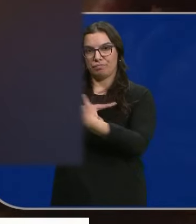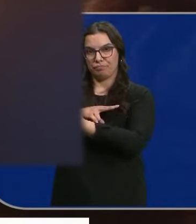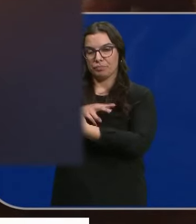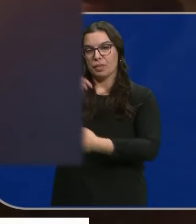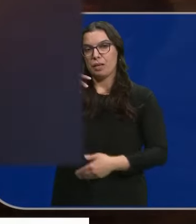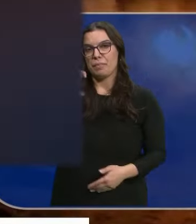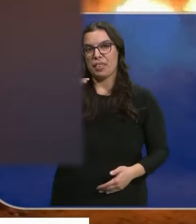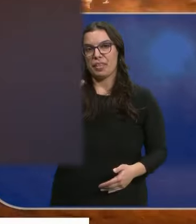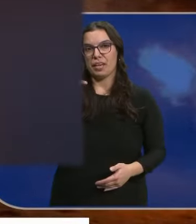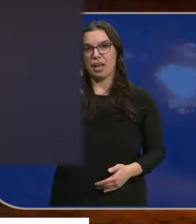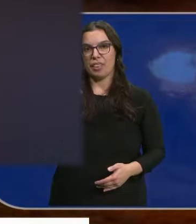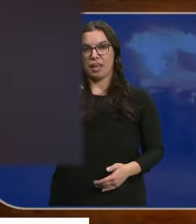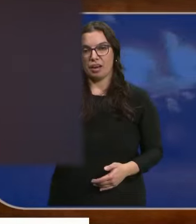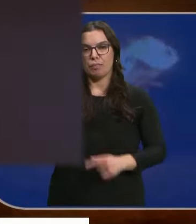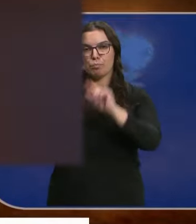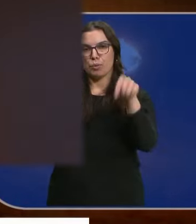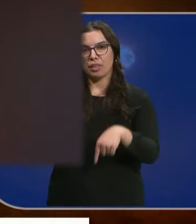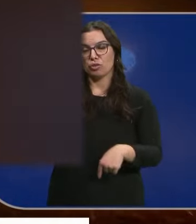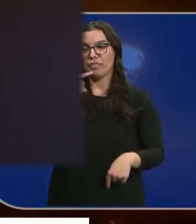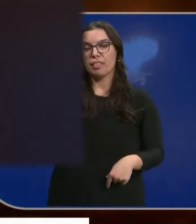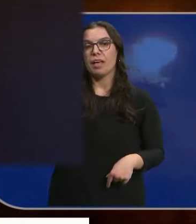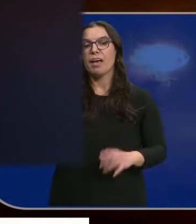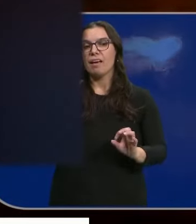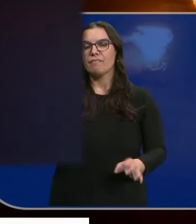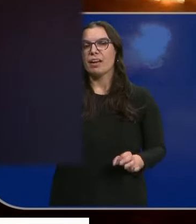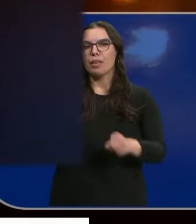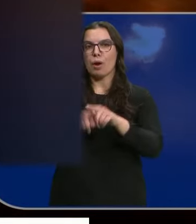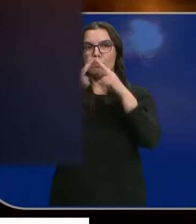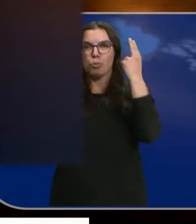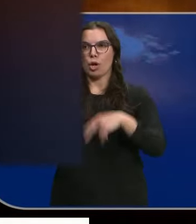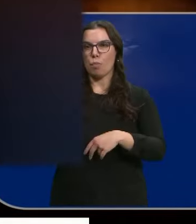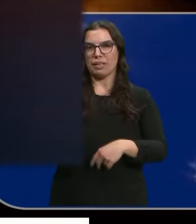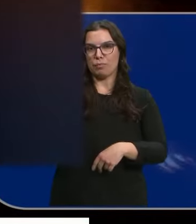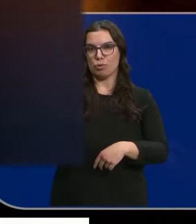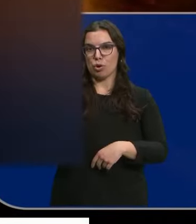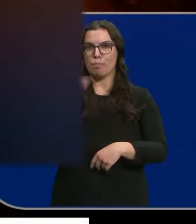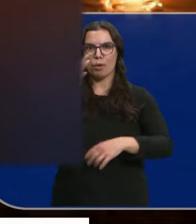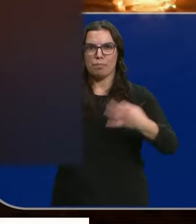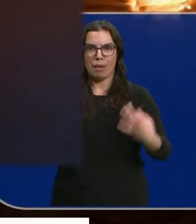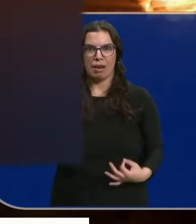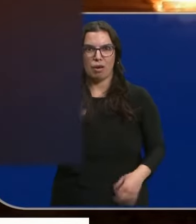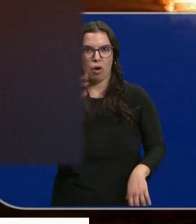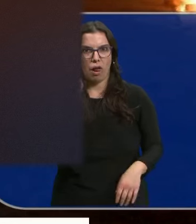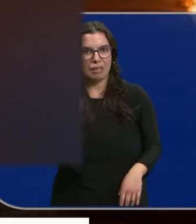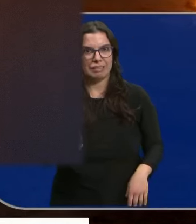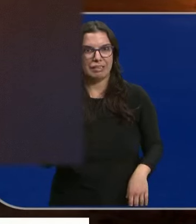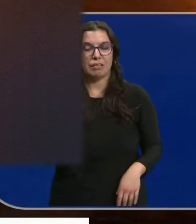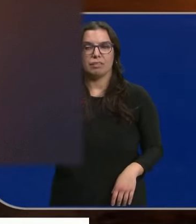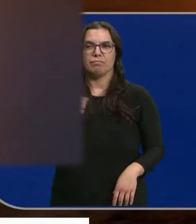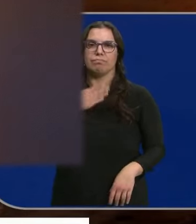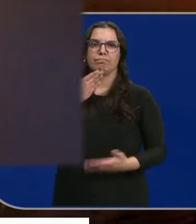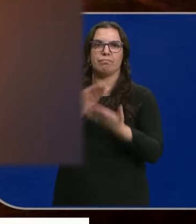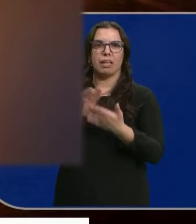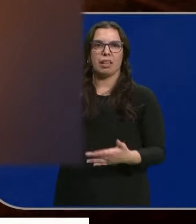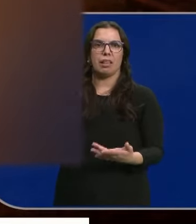Medinaceli En la provincia de Soria Alegan Que aunque el animal No sufra una muerte pública Hay acciones de riesgo Que pueden llevar A este fin Y por eso